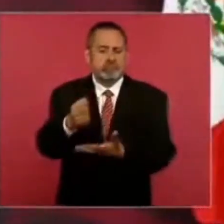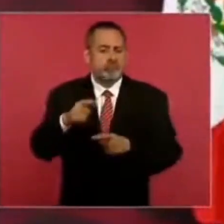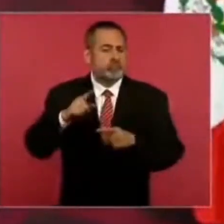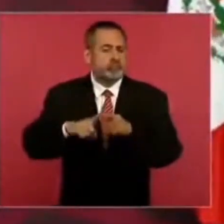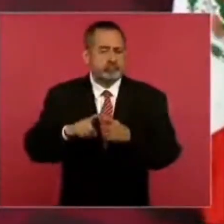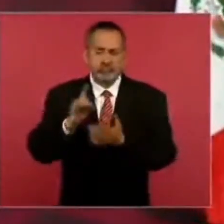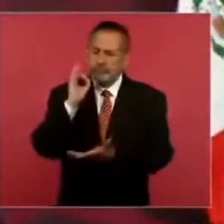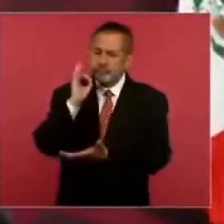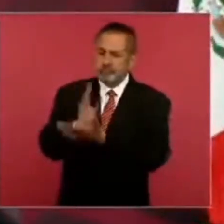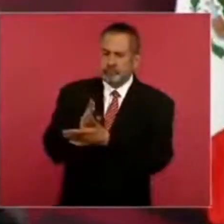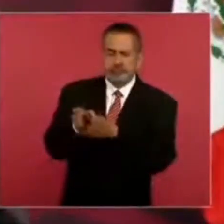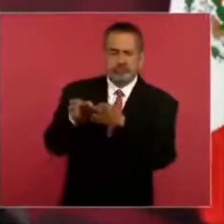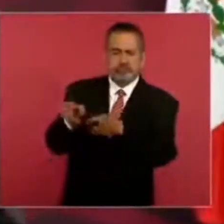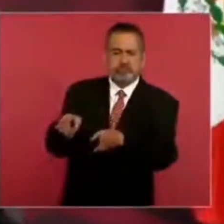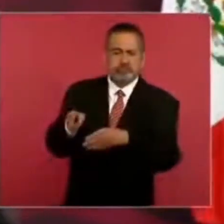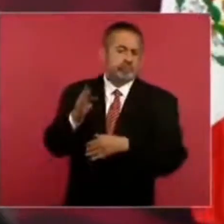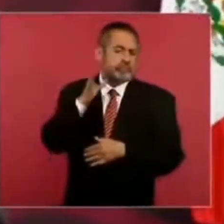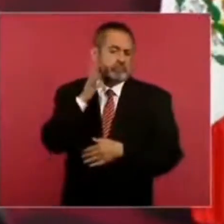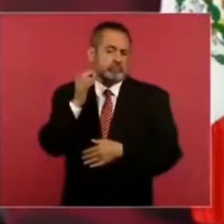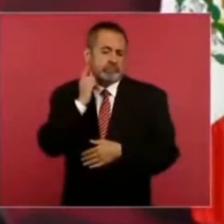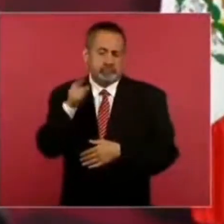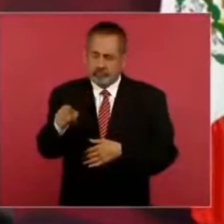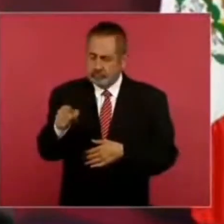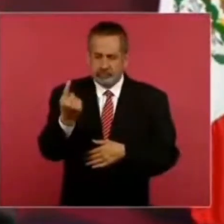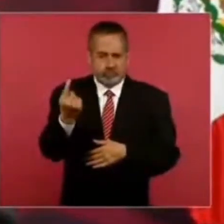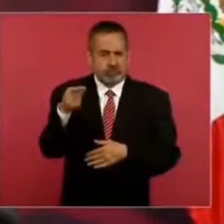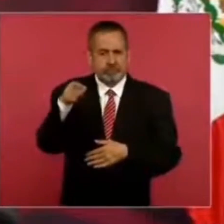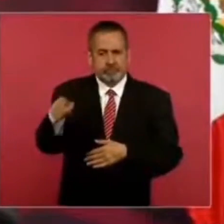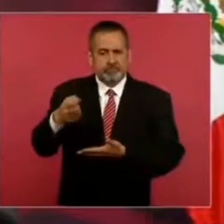exclusiva de la Cámara de Diputados.